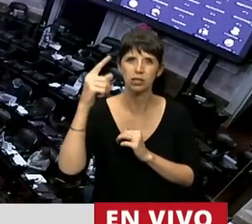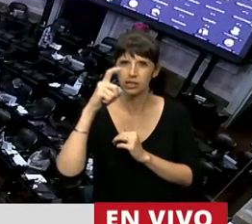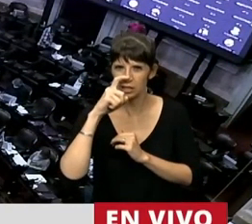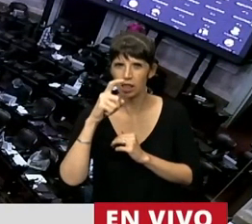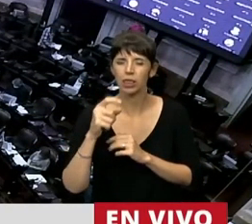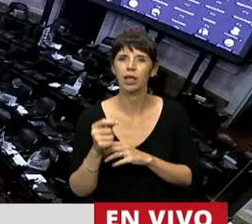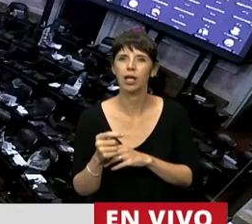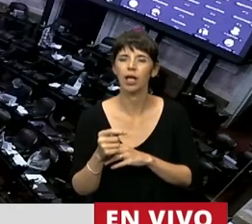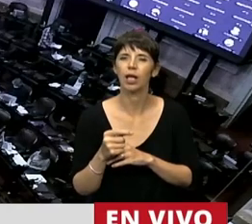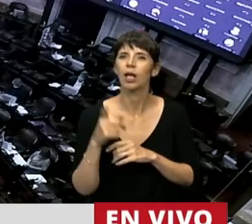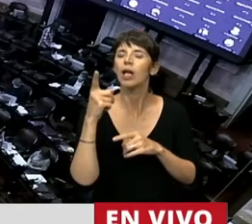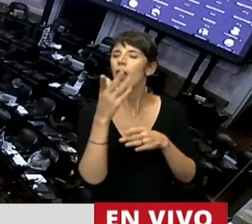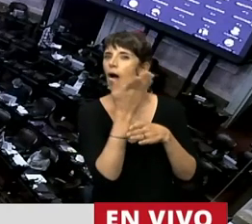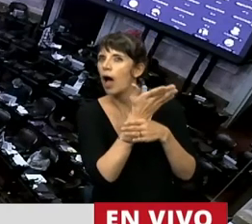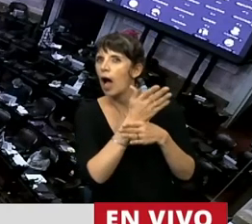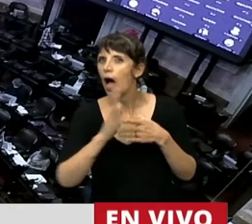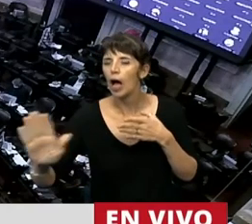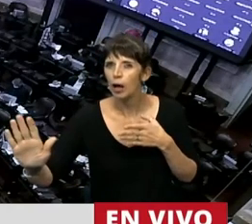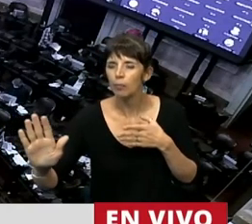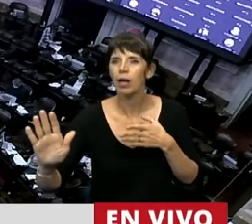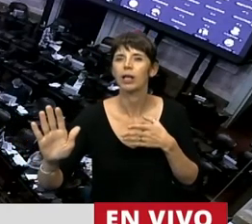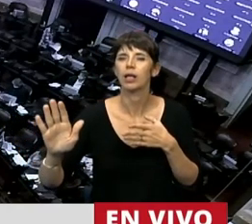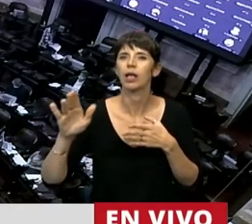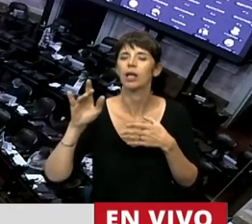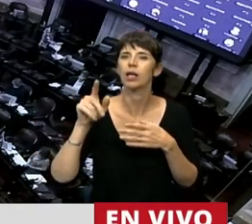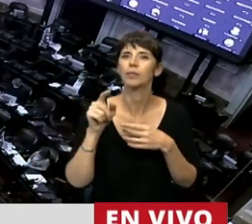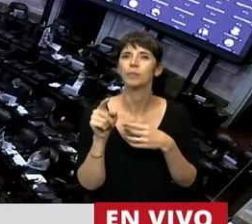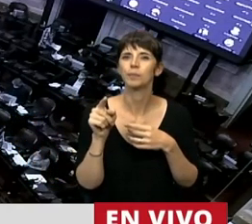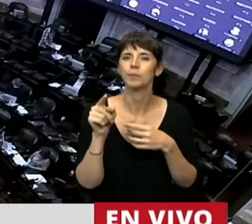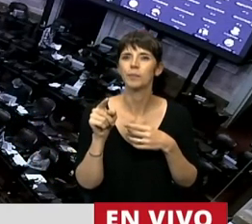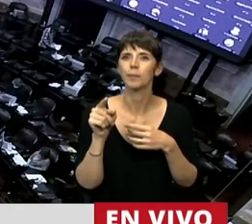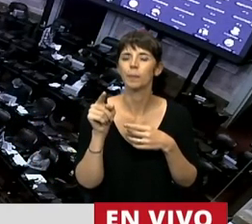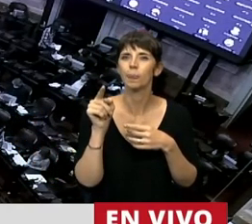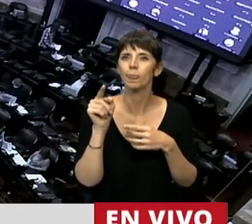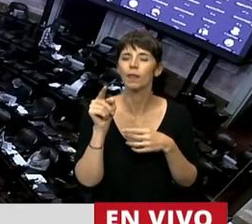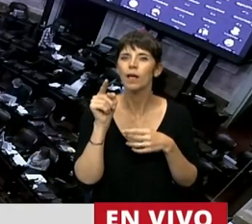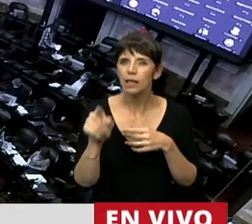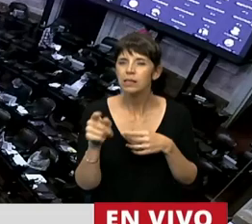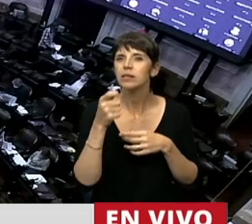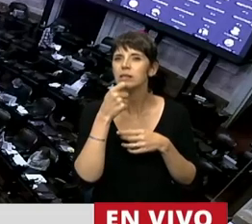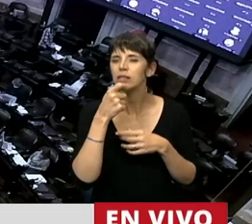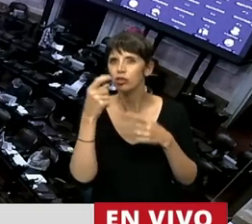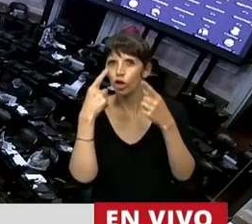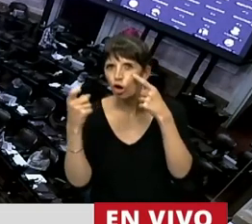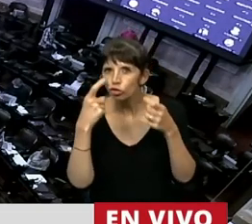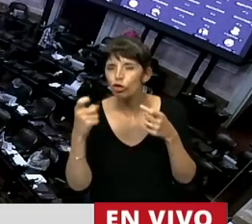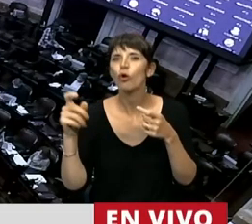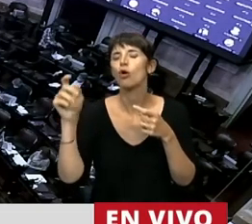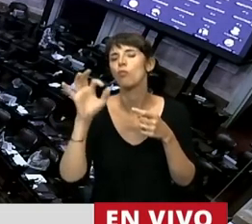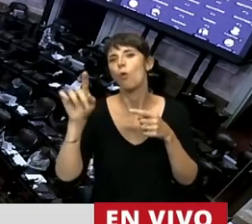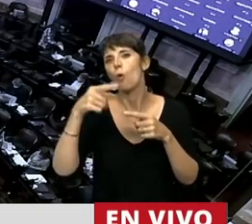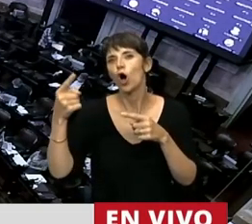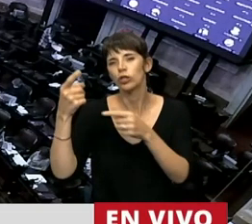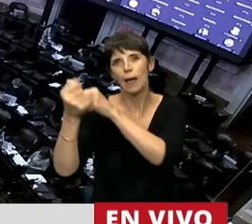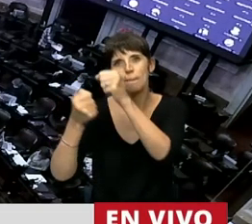mayoristas de cualquier rubro que pertenezcan al segmento PIPIME, vamos a tomar en consideración el artículo 2 de la ley